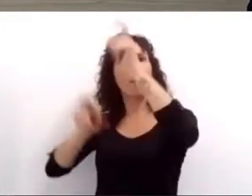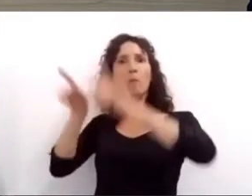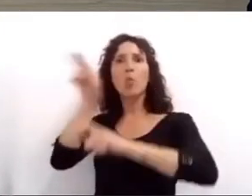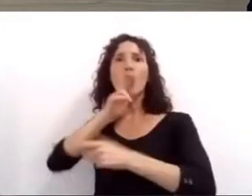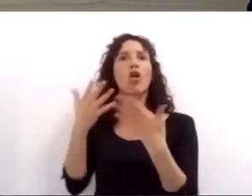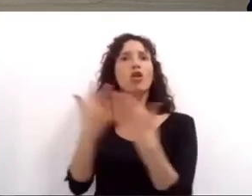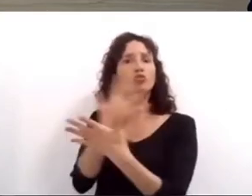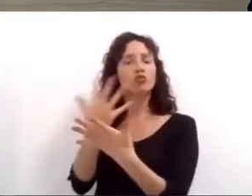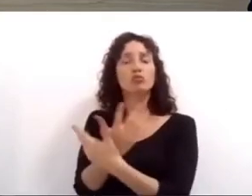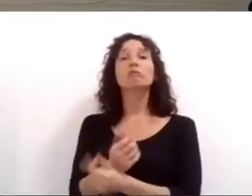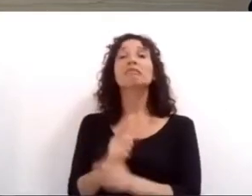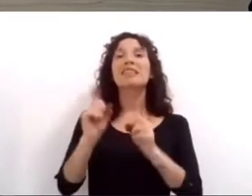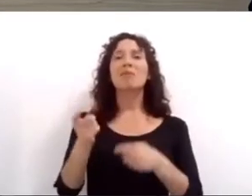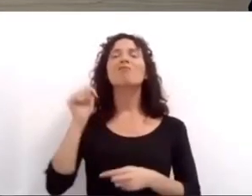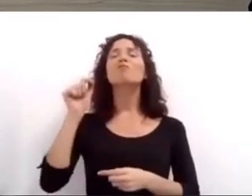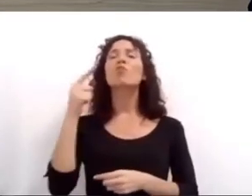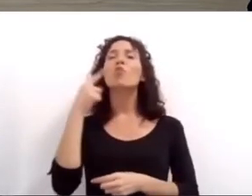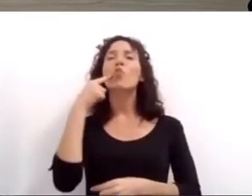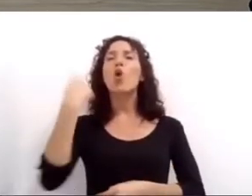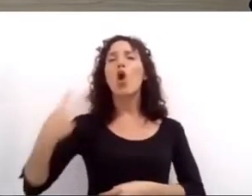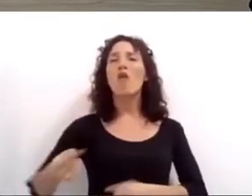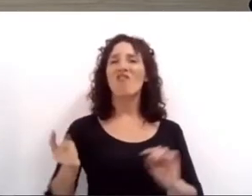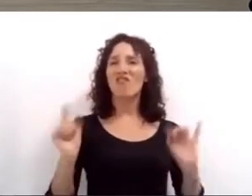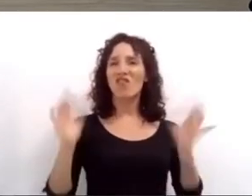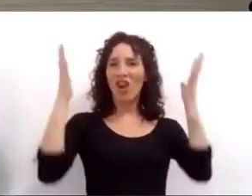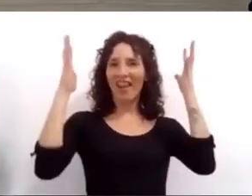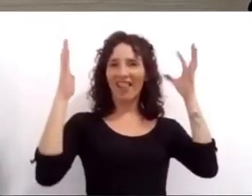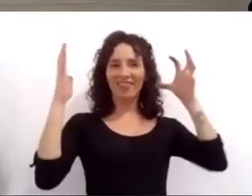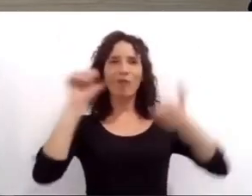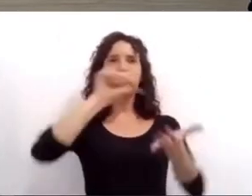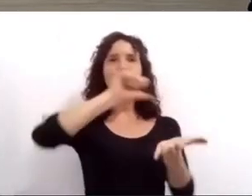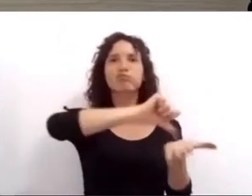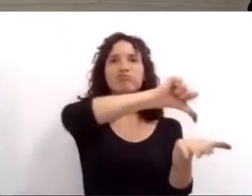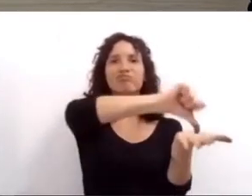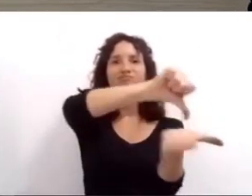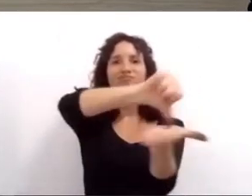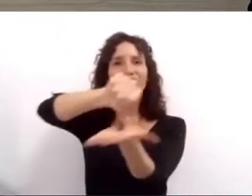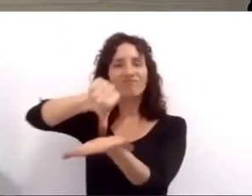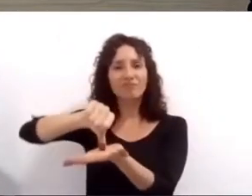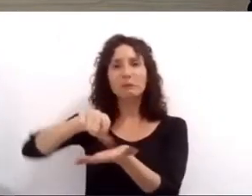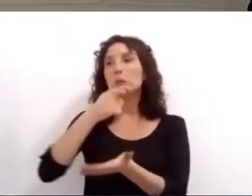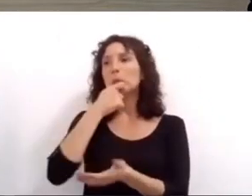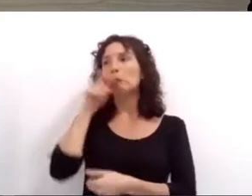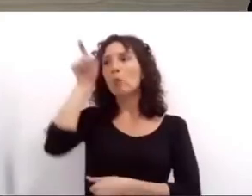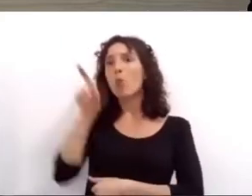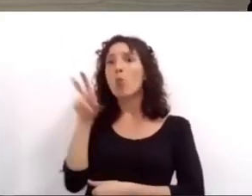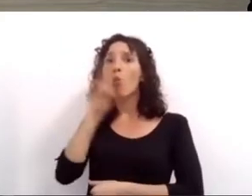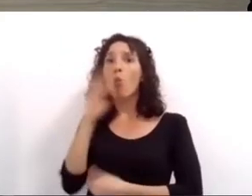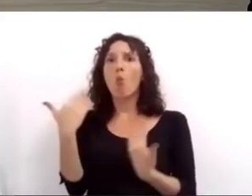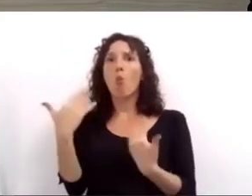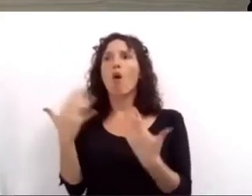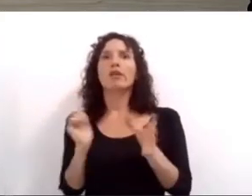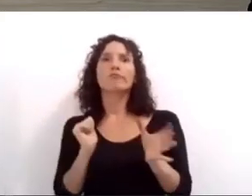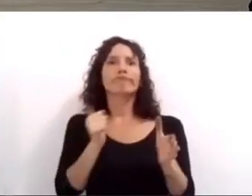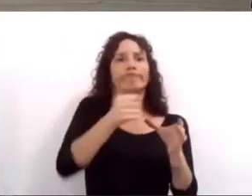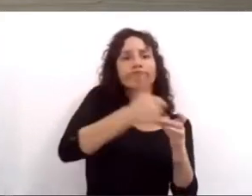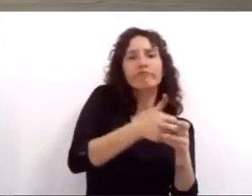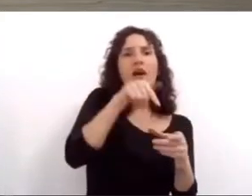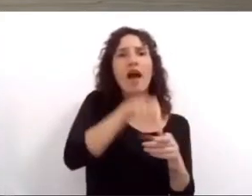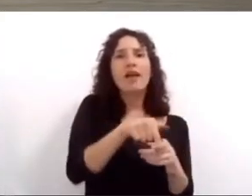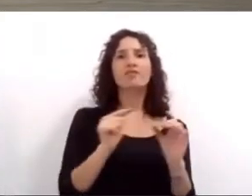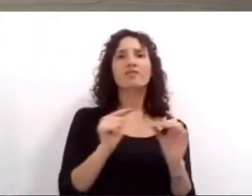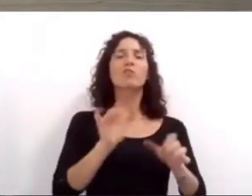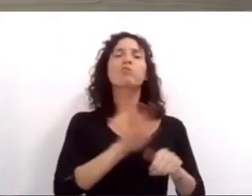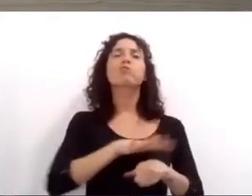violetas en cada distrito para que las mujeres de los barrios puedan disponer de un espacio de intimidad para hacer llamadas o gestiones